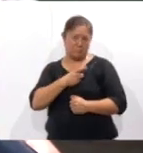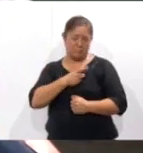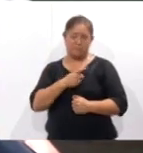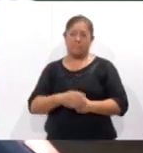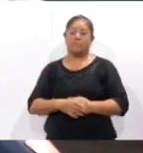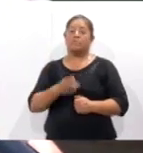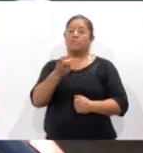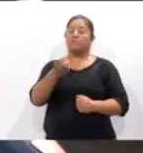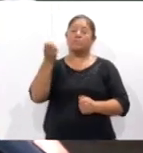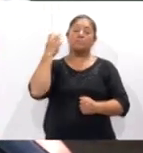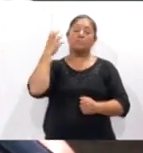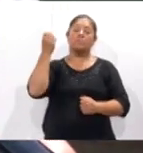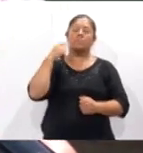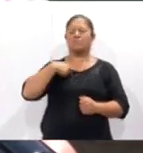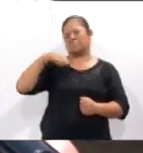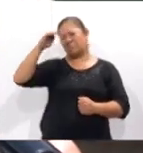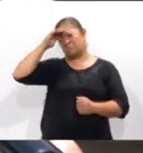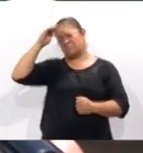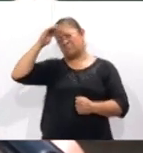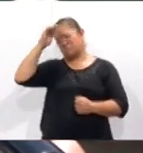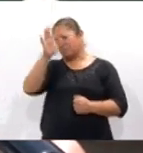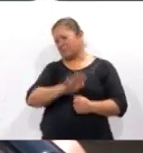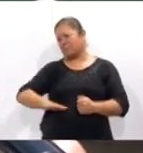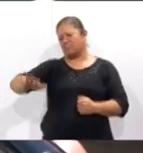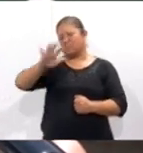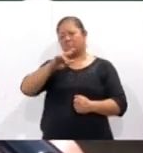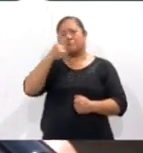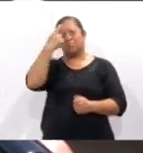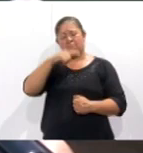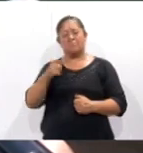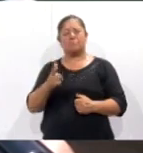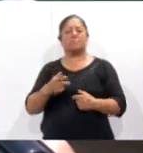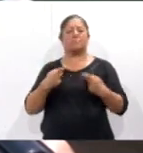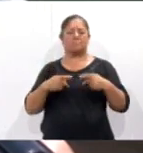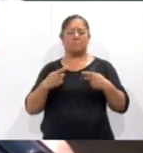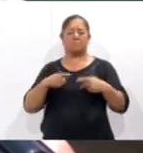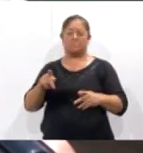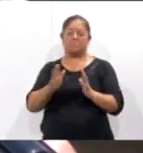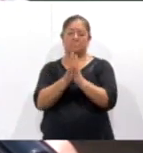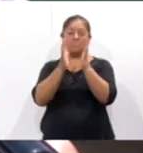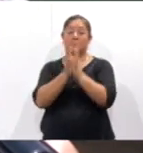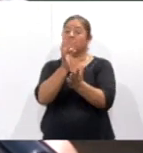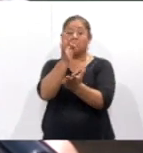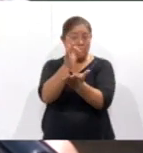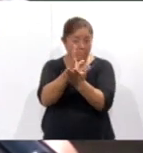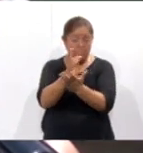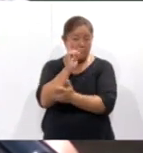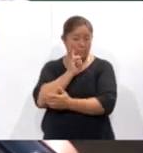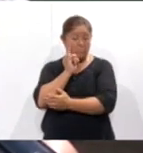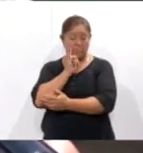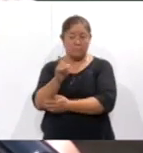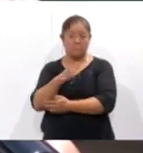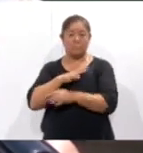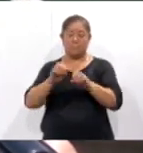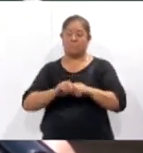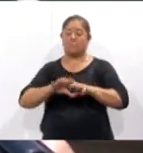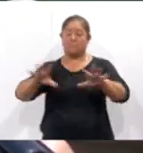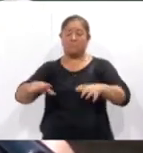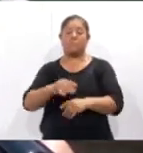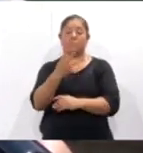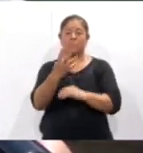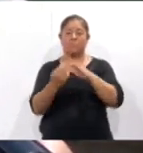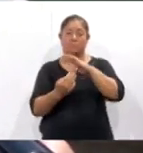pensado precisamente para que participantes, solamente mujeres, estuvieran distribuidas en cuatro mesas de